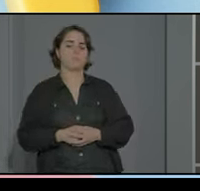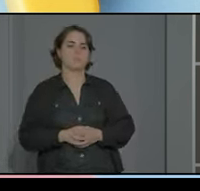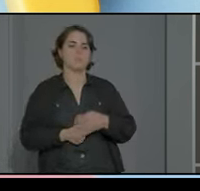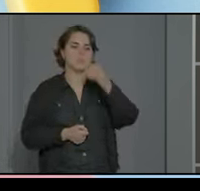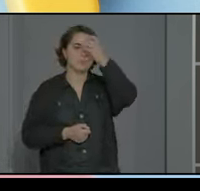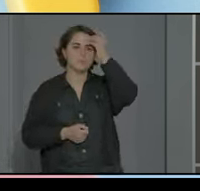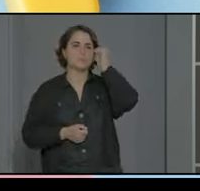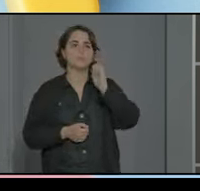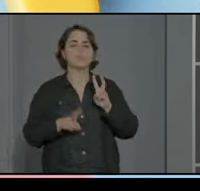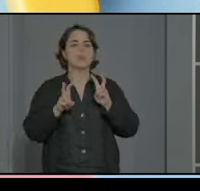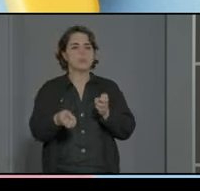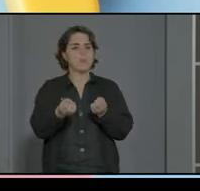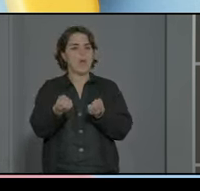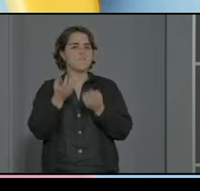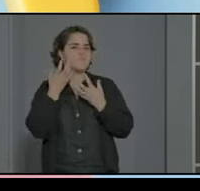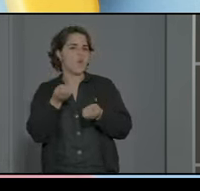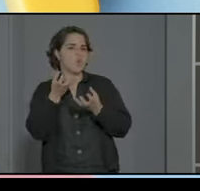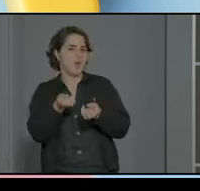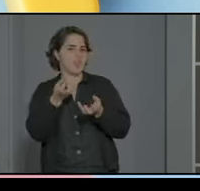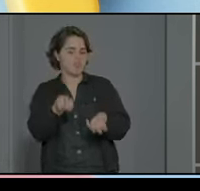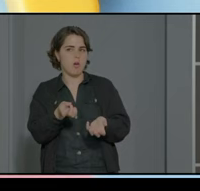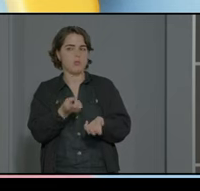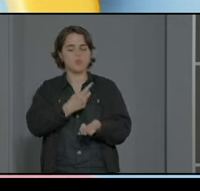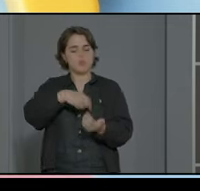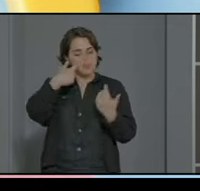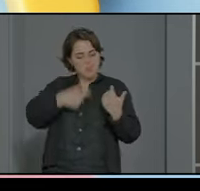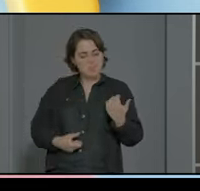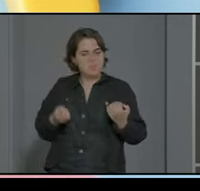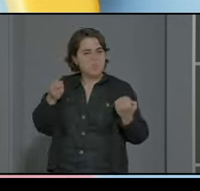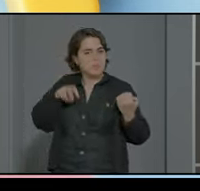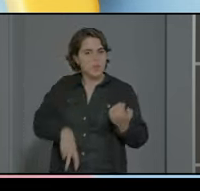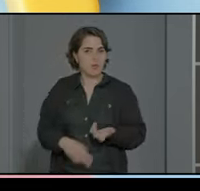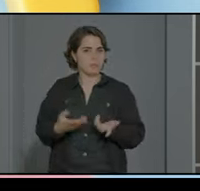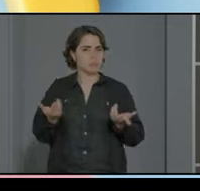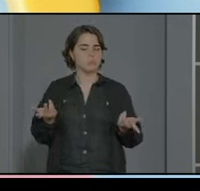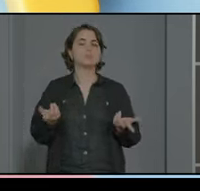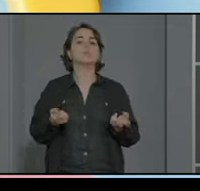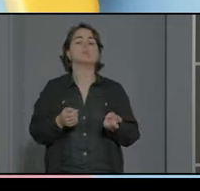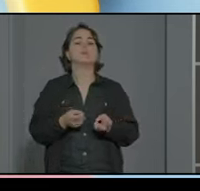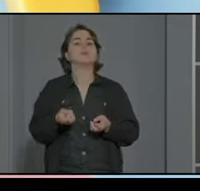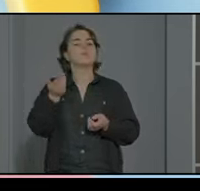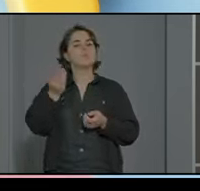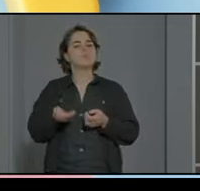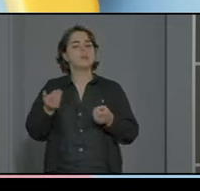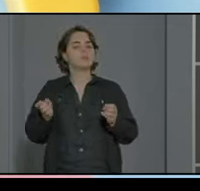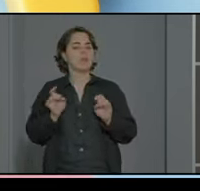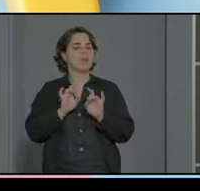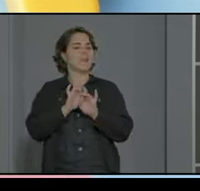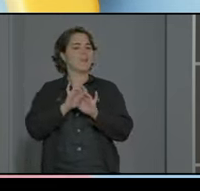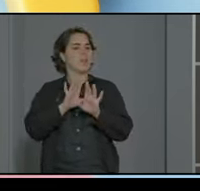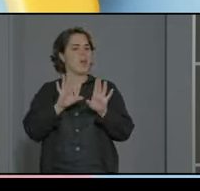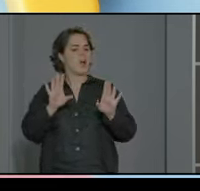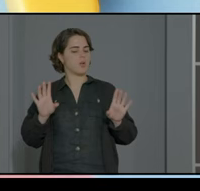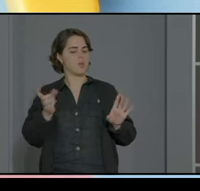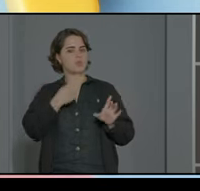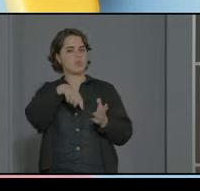bueno en cuanto a la información pues quienes somos es importante en nuestro caso el aclarar que somos un